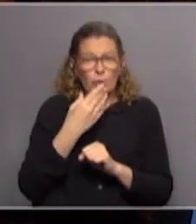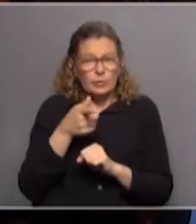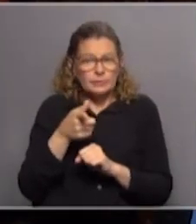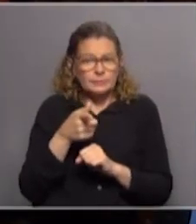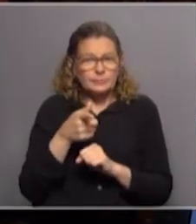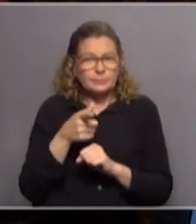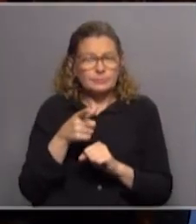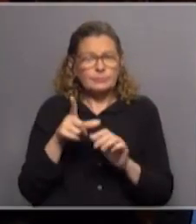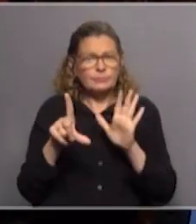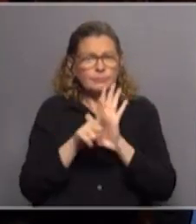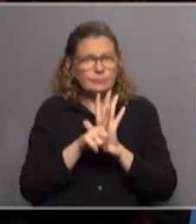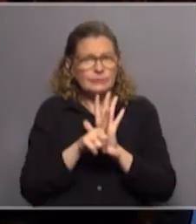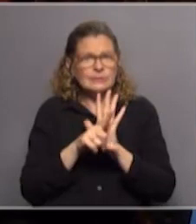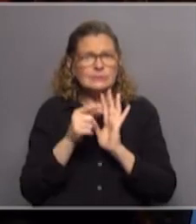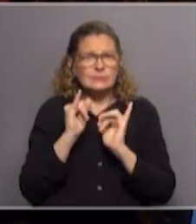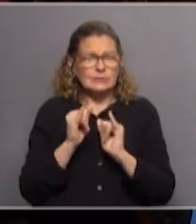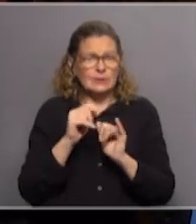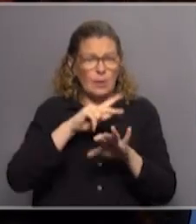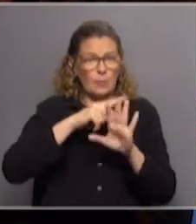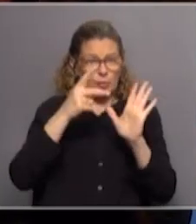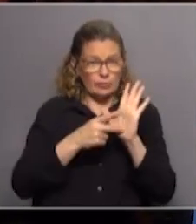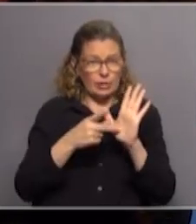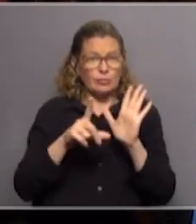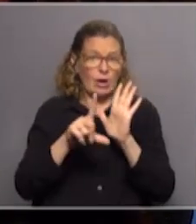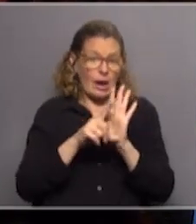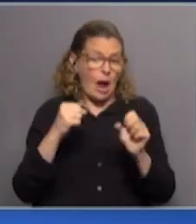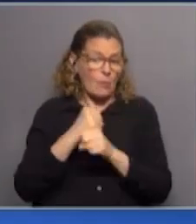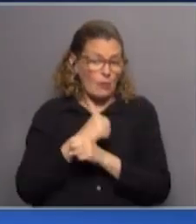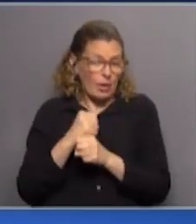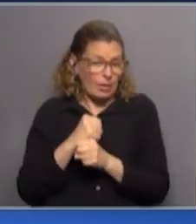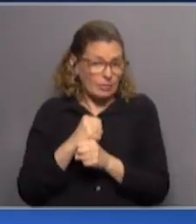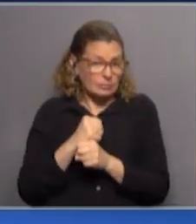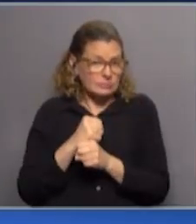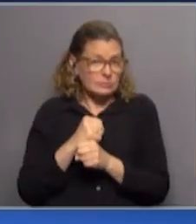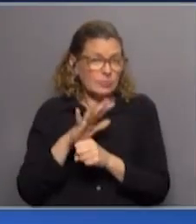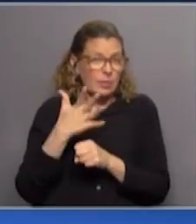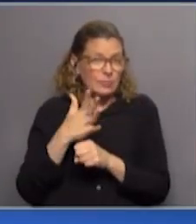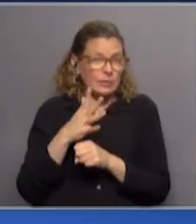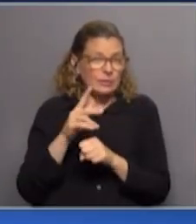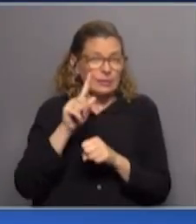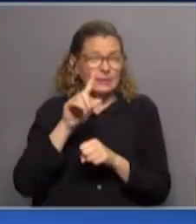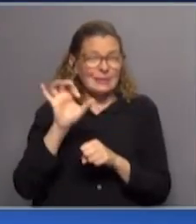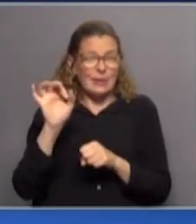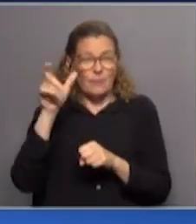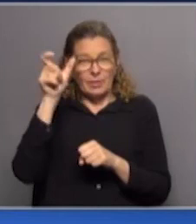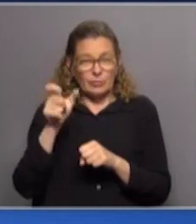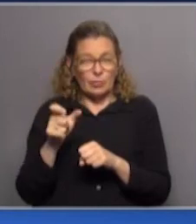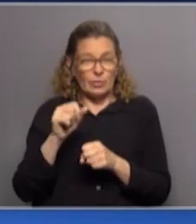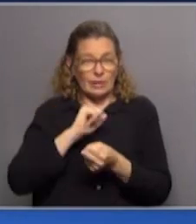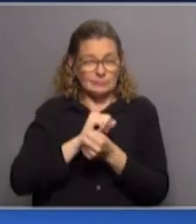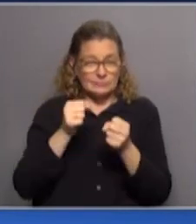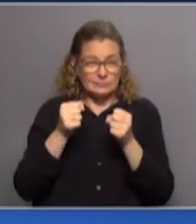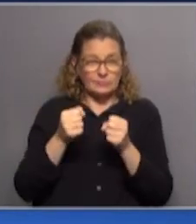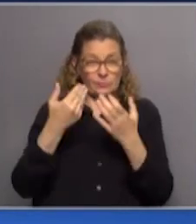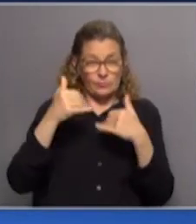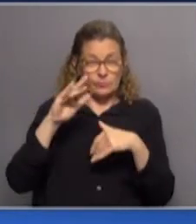concretamente si el proyecto fuera ley, si esto se aprobara? Bueno, hay aproximadamente 100 personas privadas de libertad